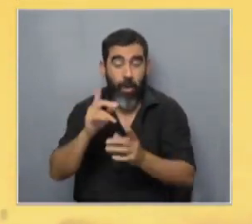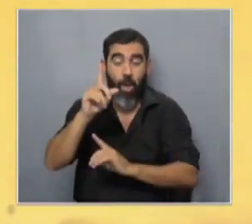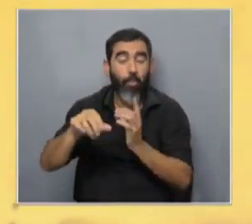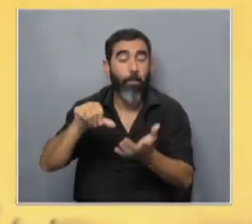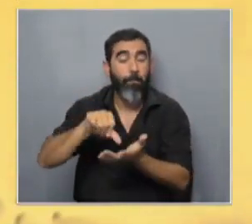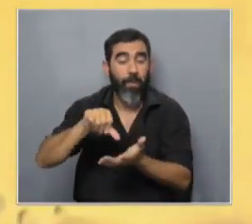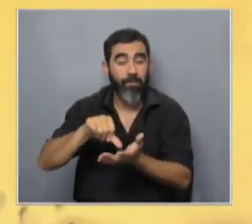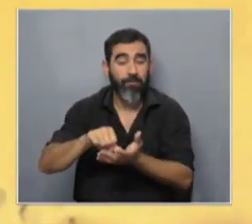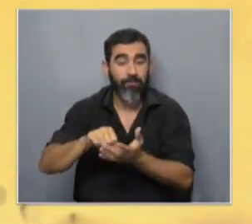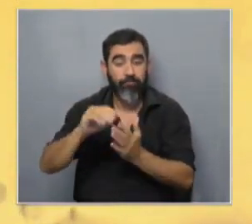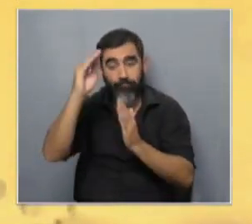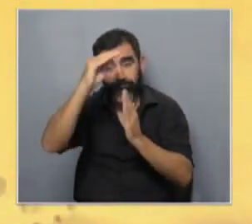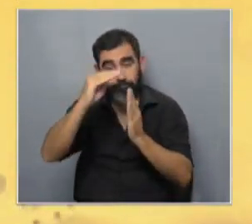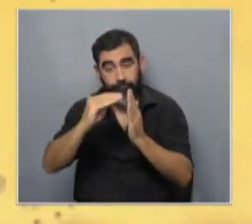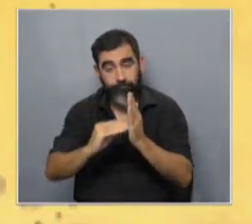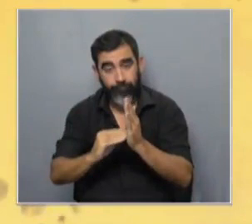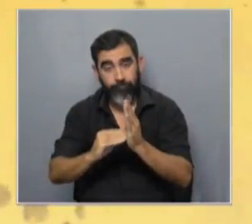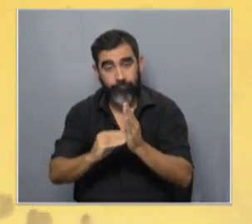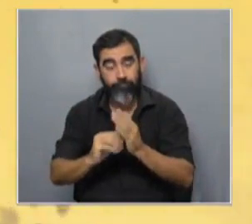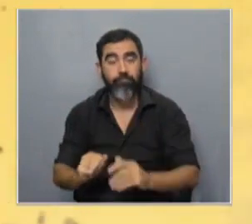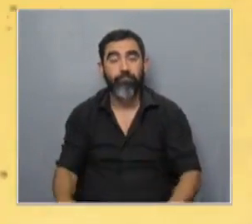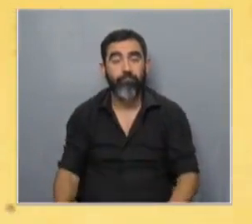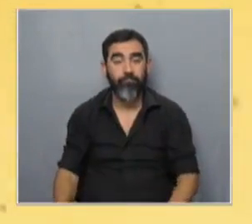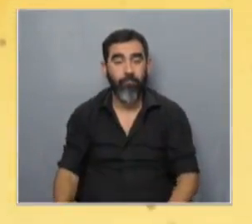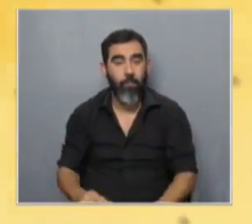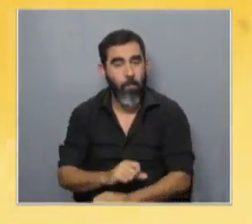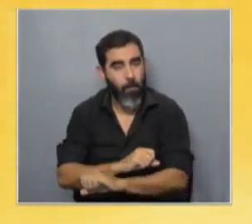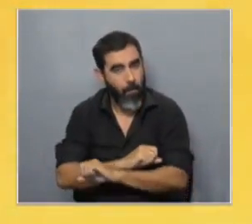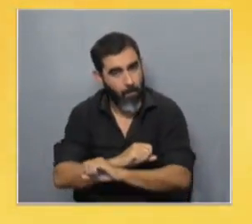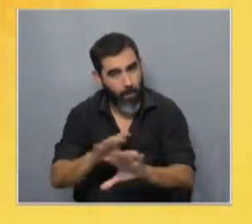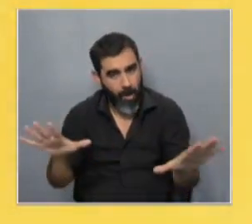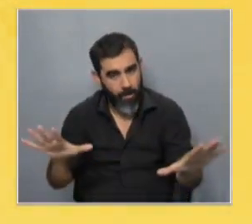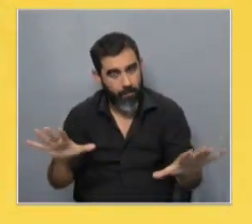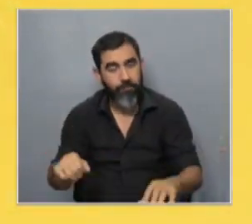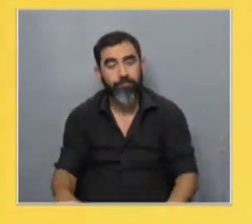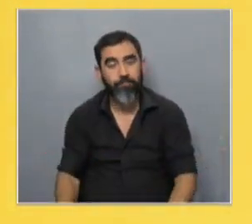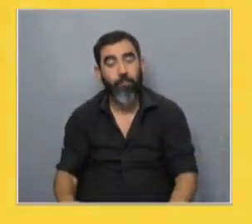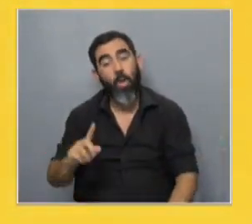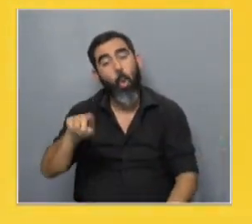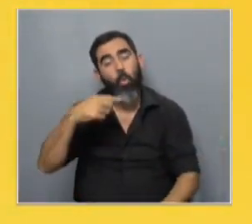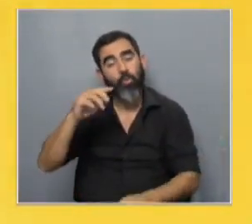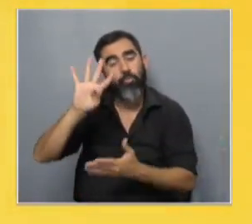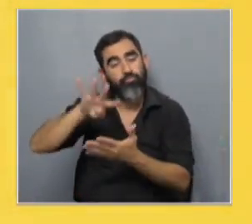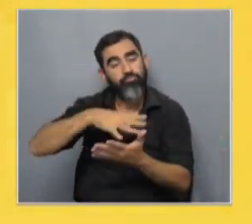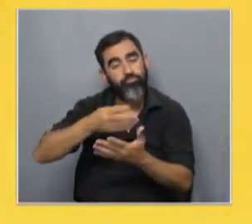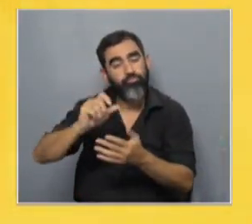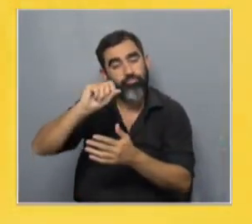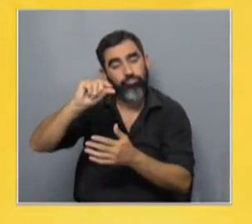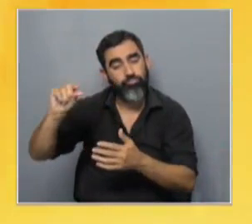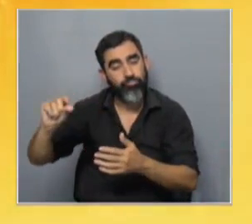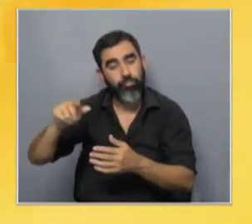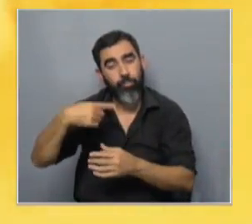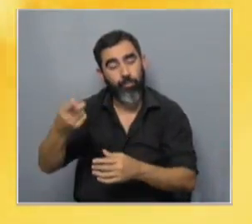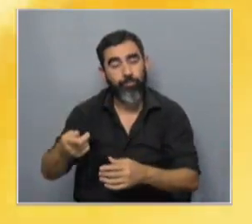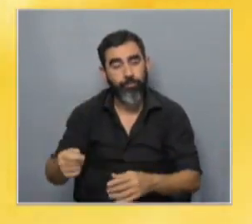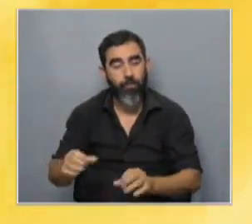países Ahí está la tabla de posición Exactamente estamos estamos muy mal En el otro de los gráficos que mostrábamos el siguiente